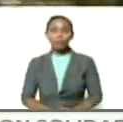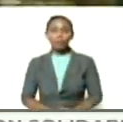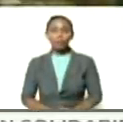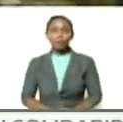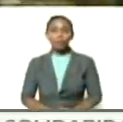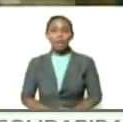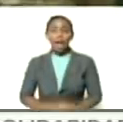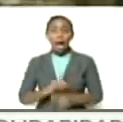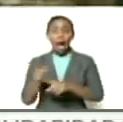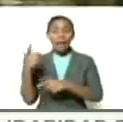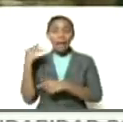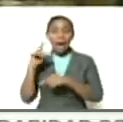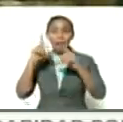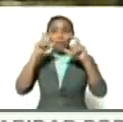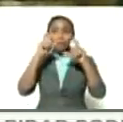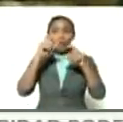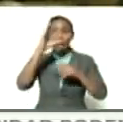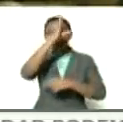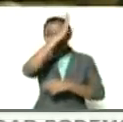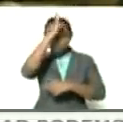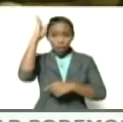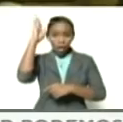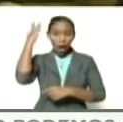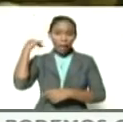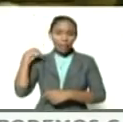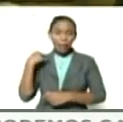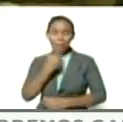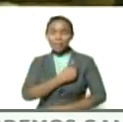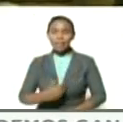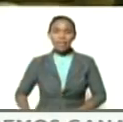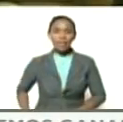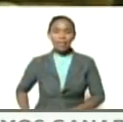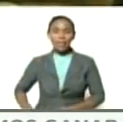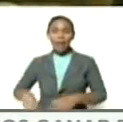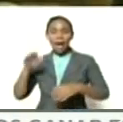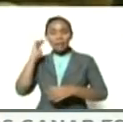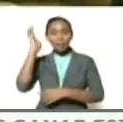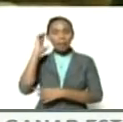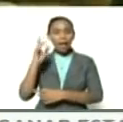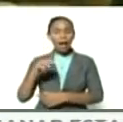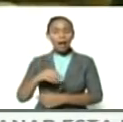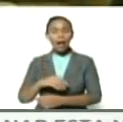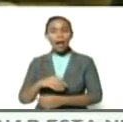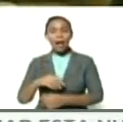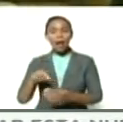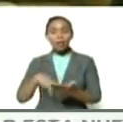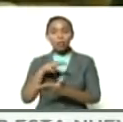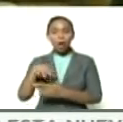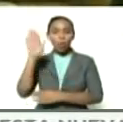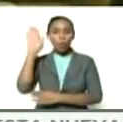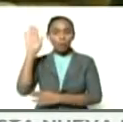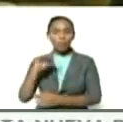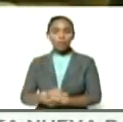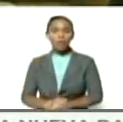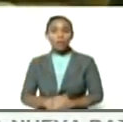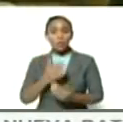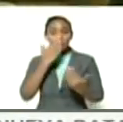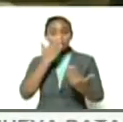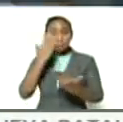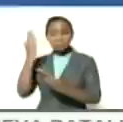ahí están imágenes de Diosdado como presidente de la asamblea nacional juramentando bueno fíjense ustedes